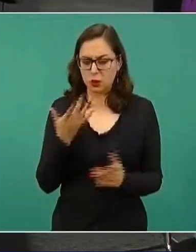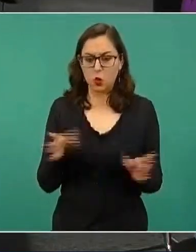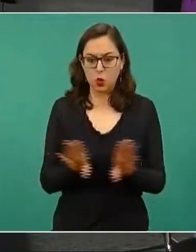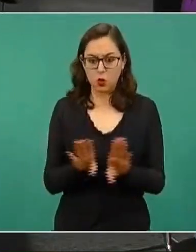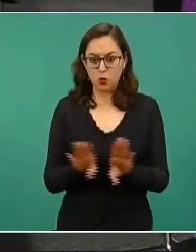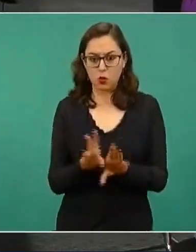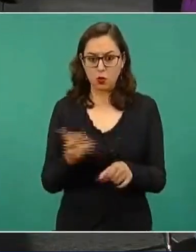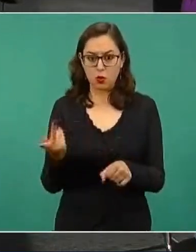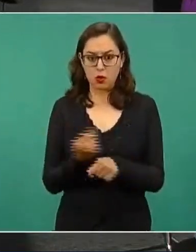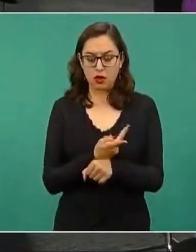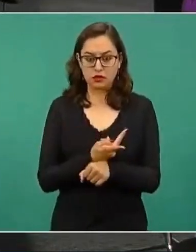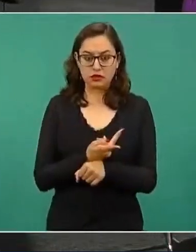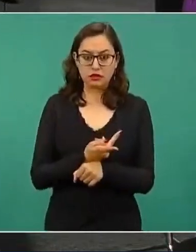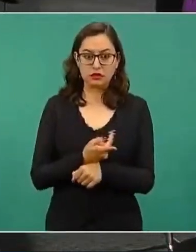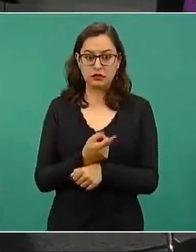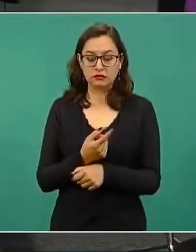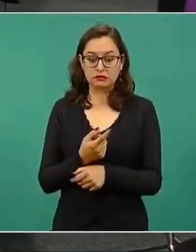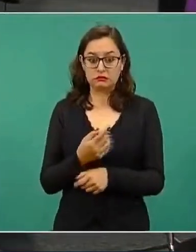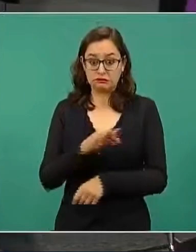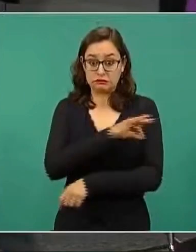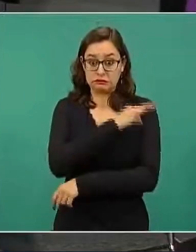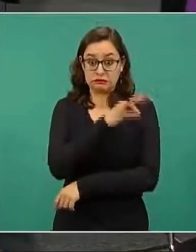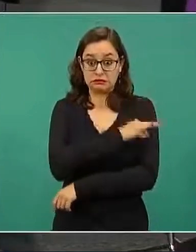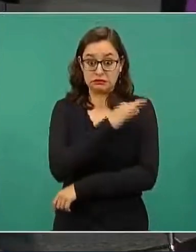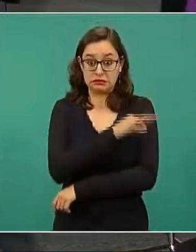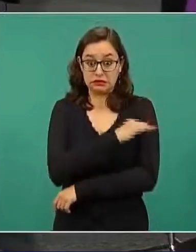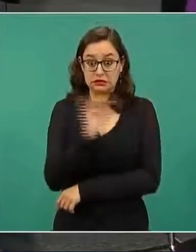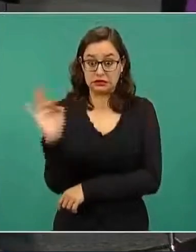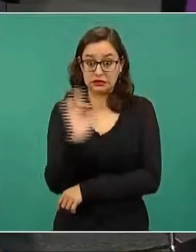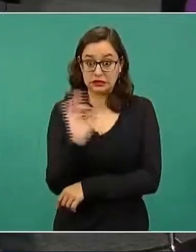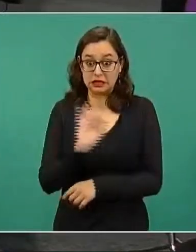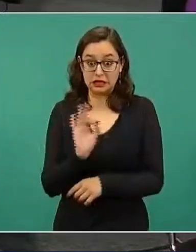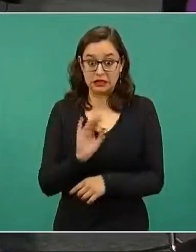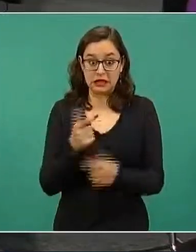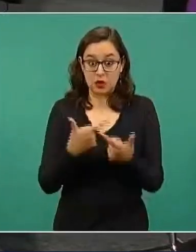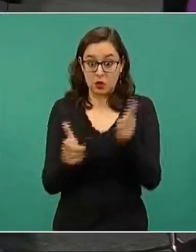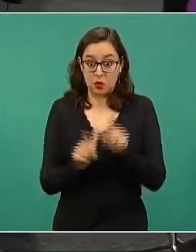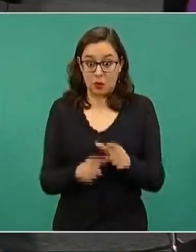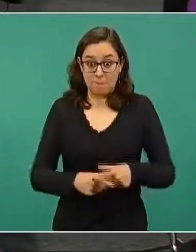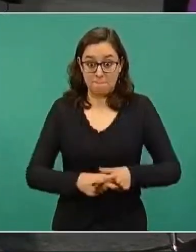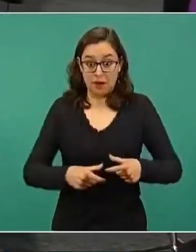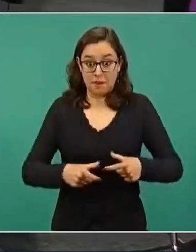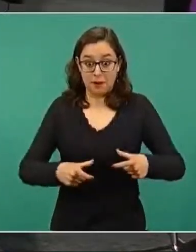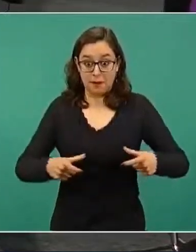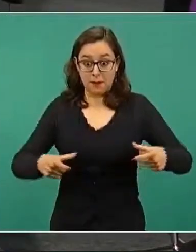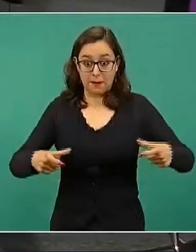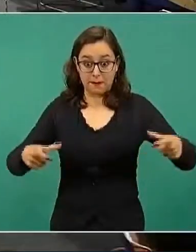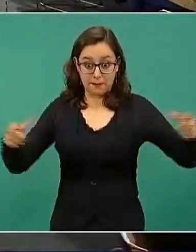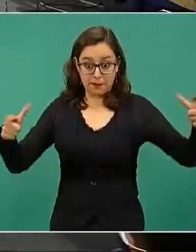esta vacunación que se pueda seguir incrementando debido a los amparos?